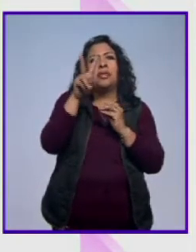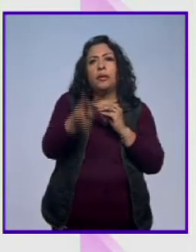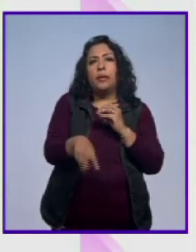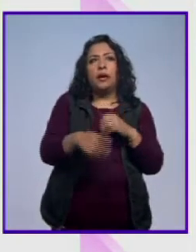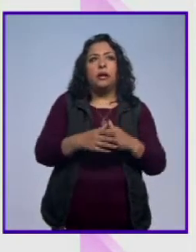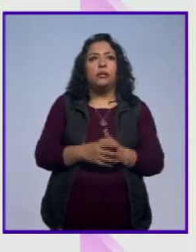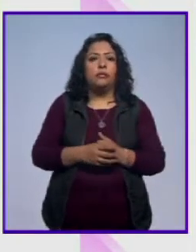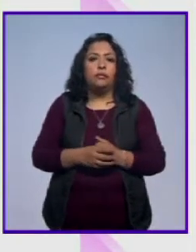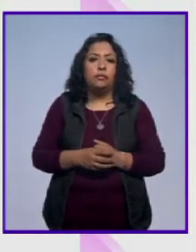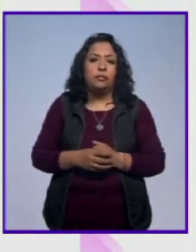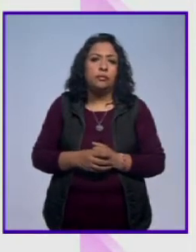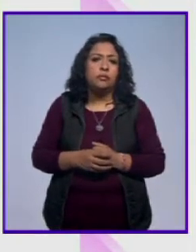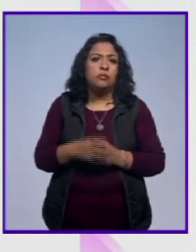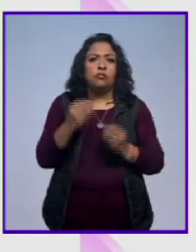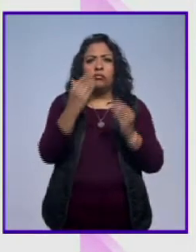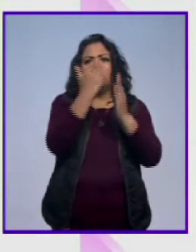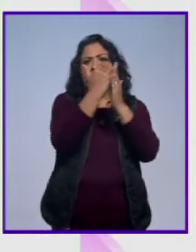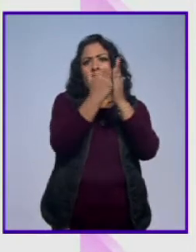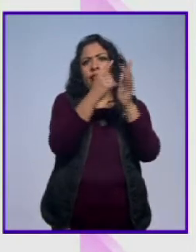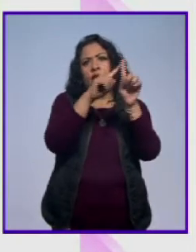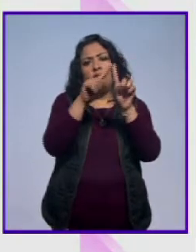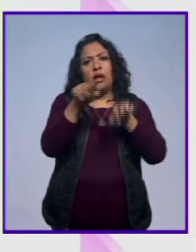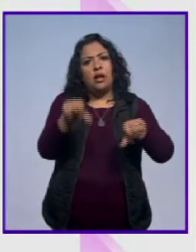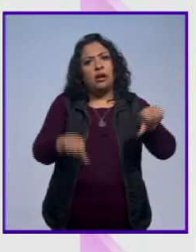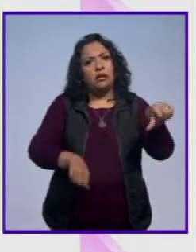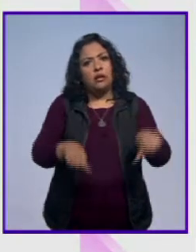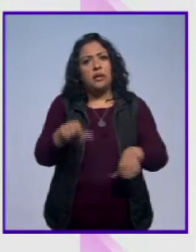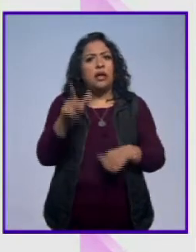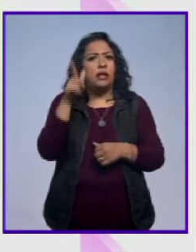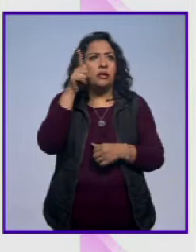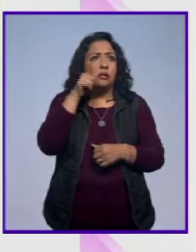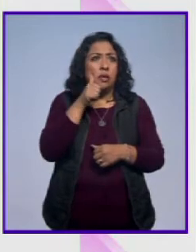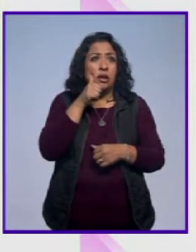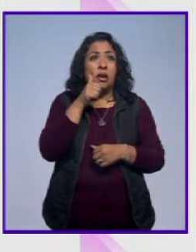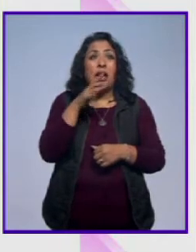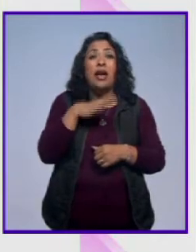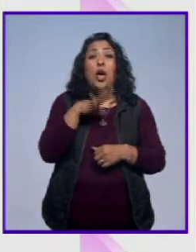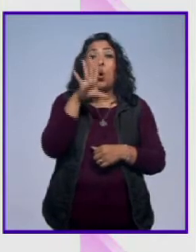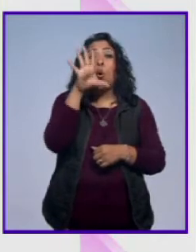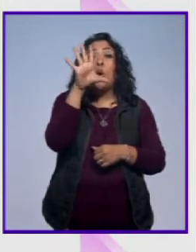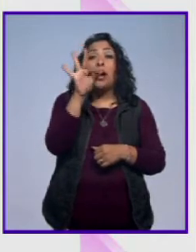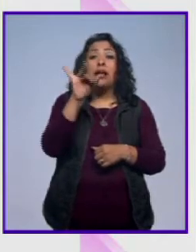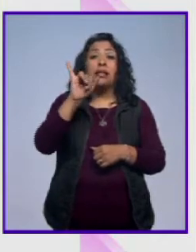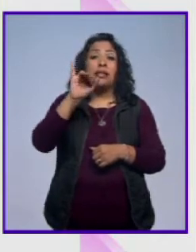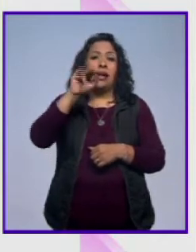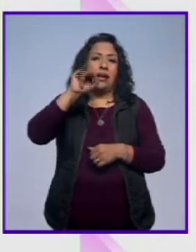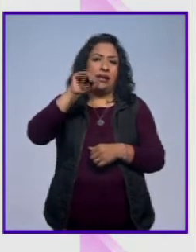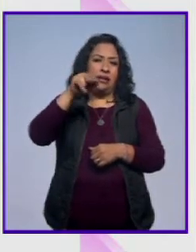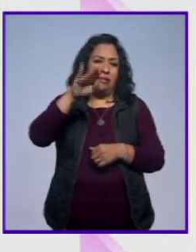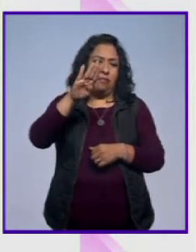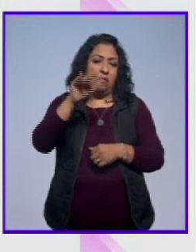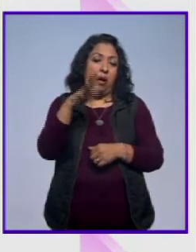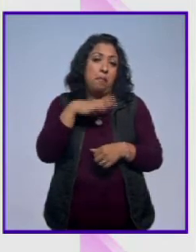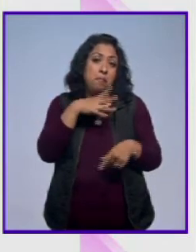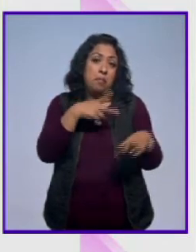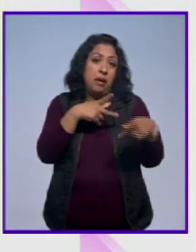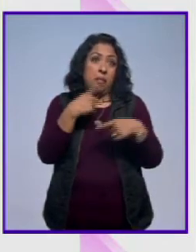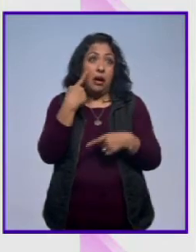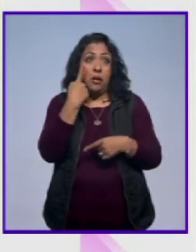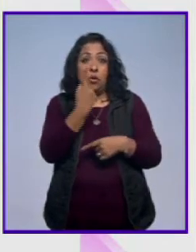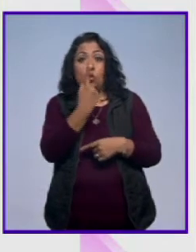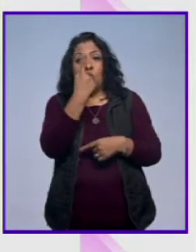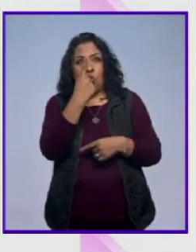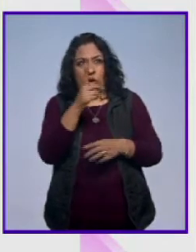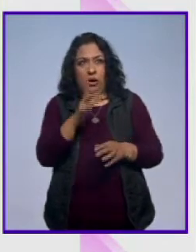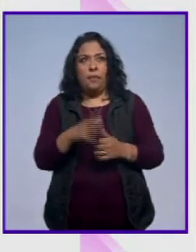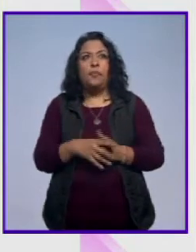lista de actividades que se van a llevar a cabo el día de mañana. Son más 40 acciones que Limba tiene preparadas. Entonces, bueno, veíamos una